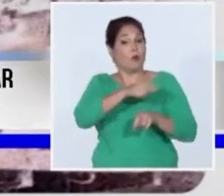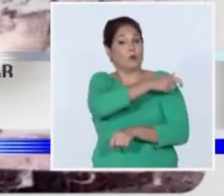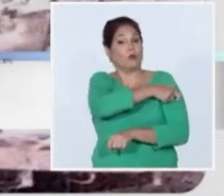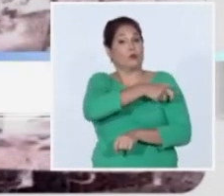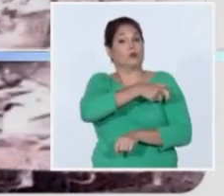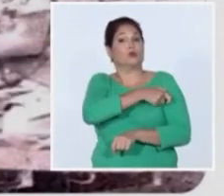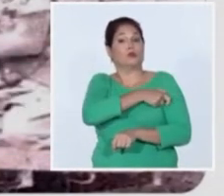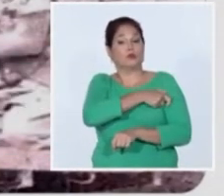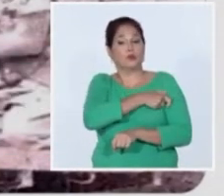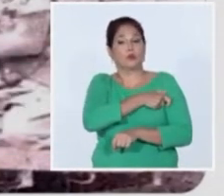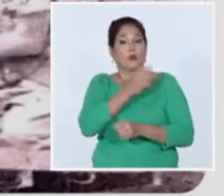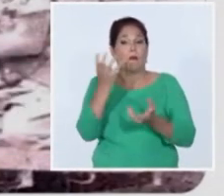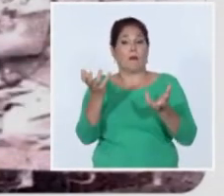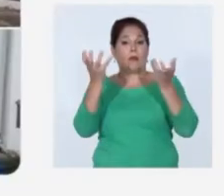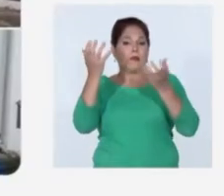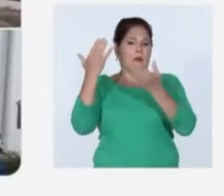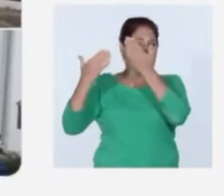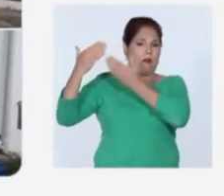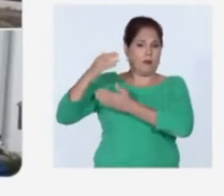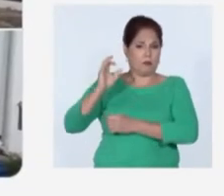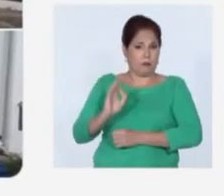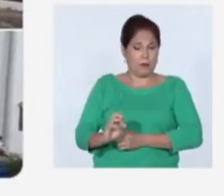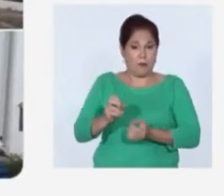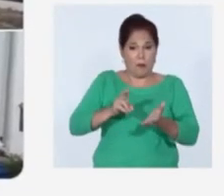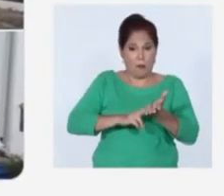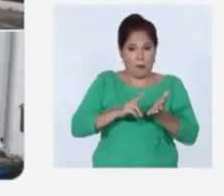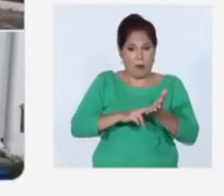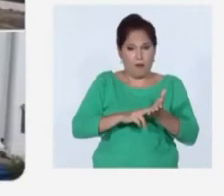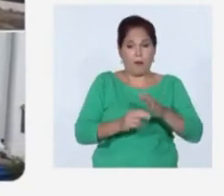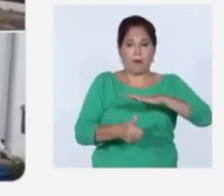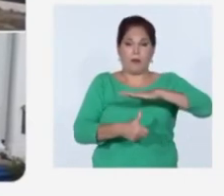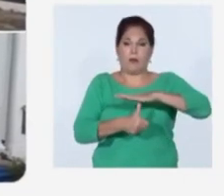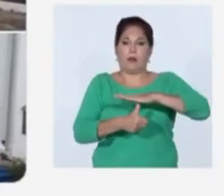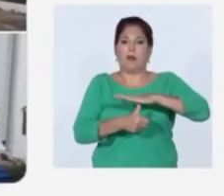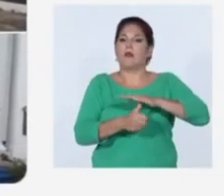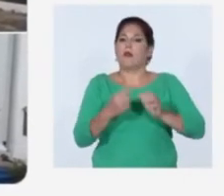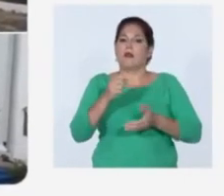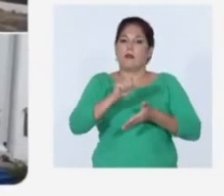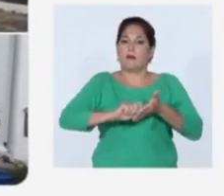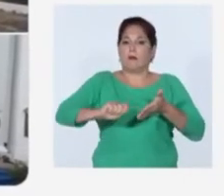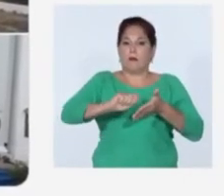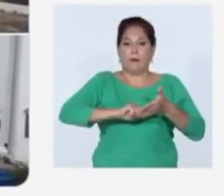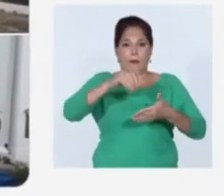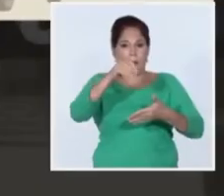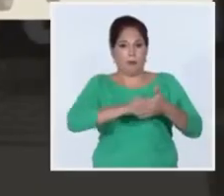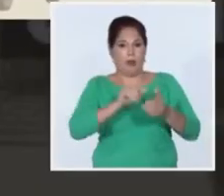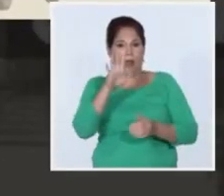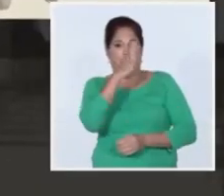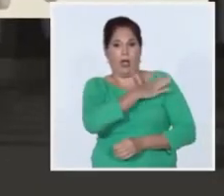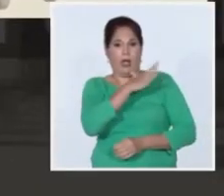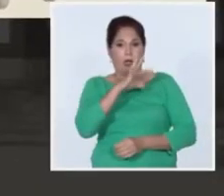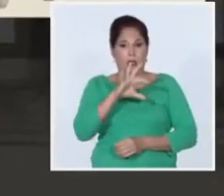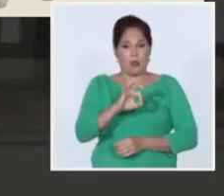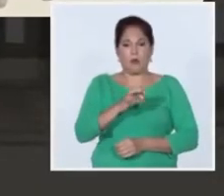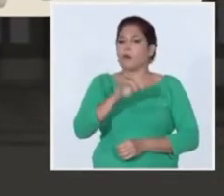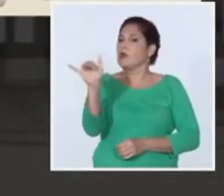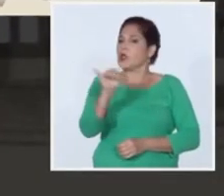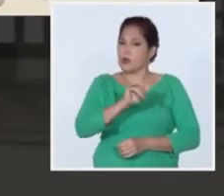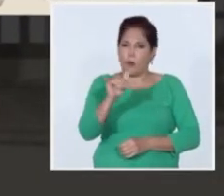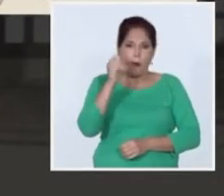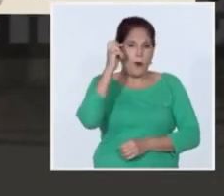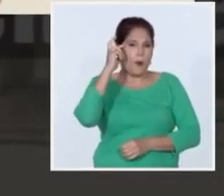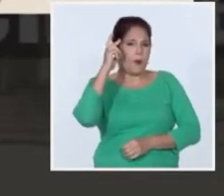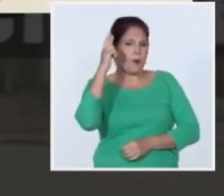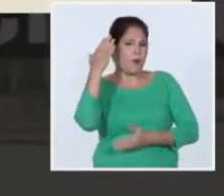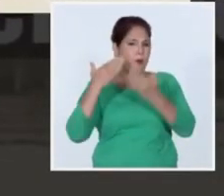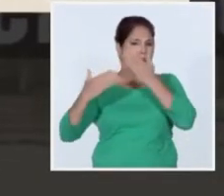al frente el miembro del buro político y presidente de la asamblea nacional del poder popular esteban las o hernández también recordó la gesta